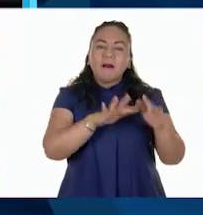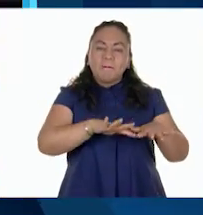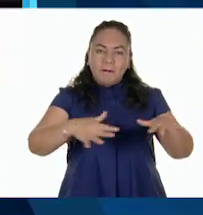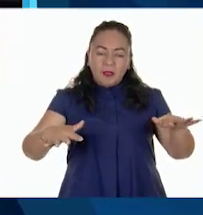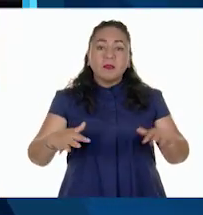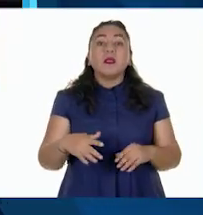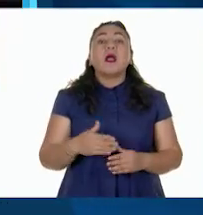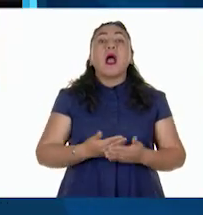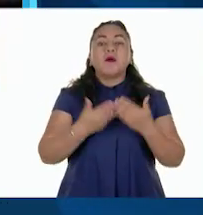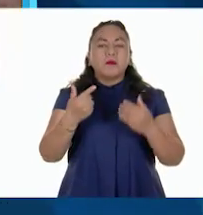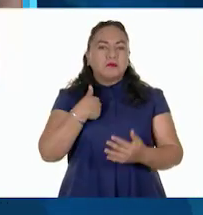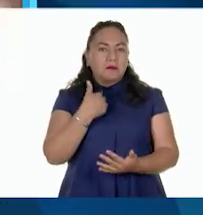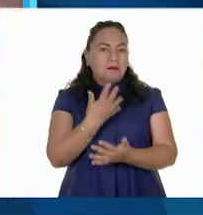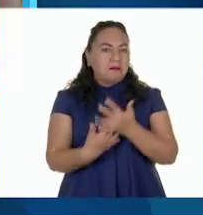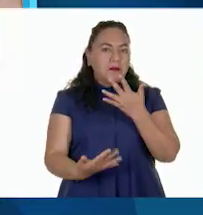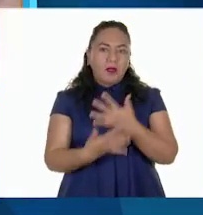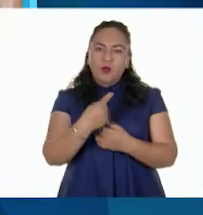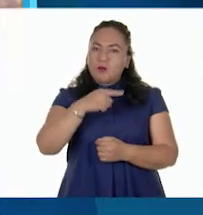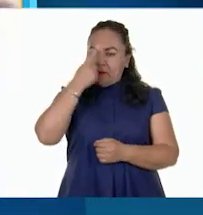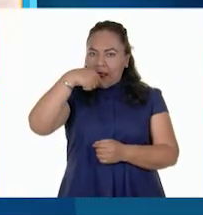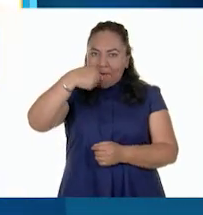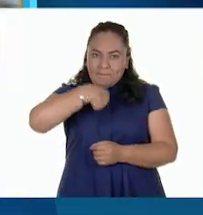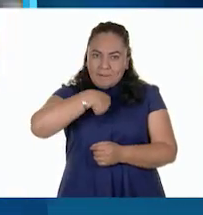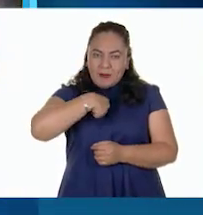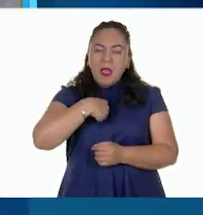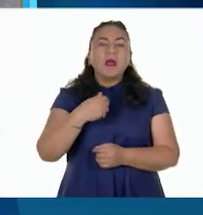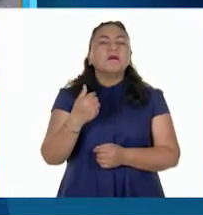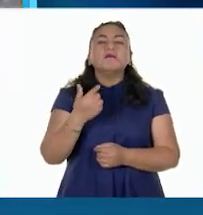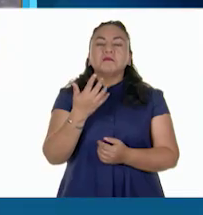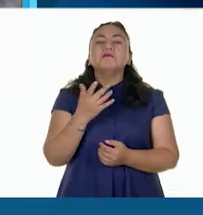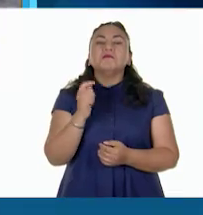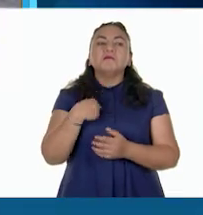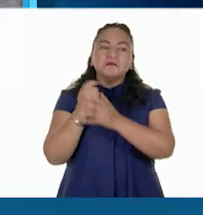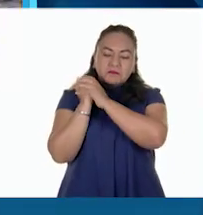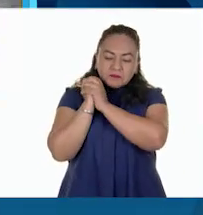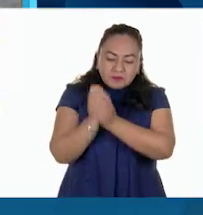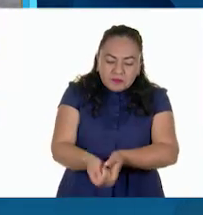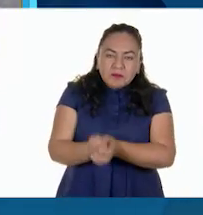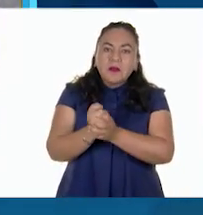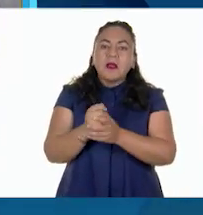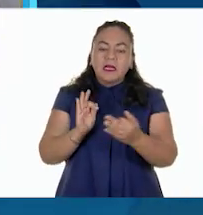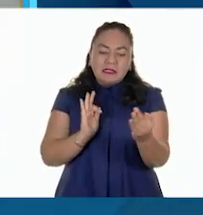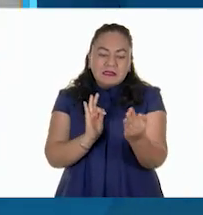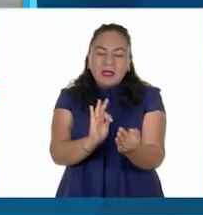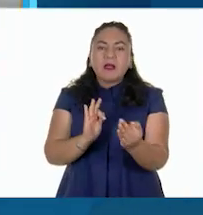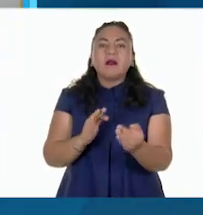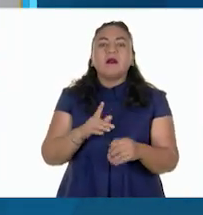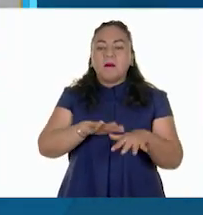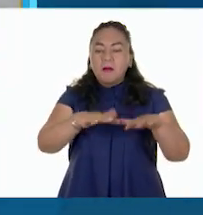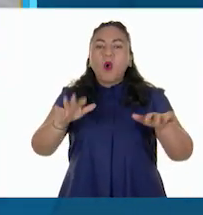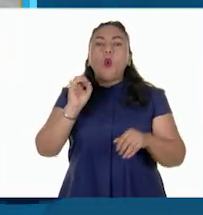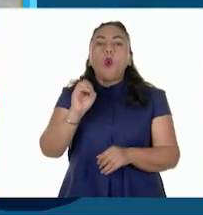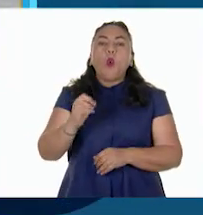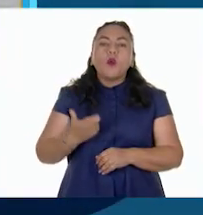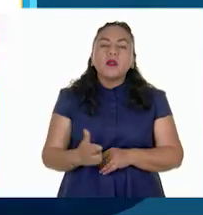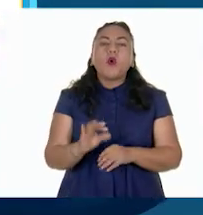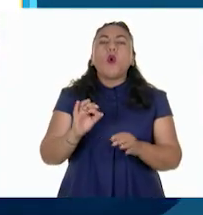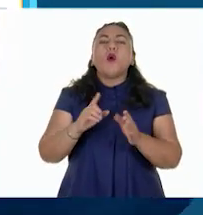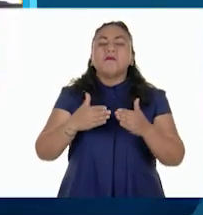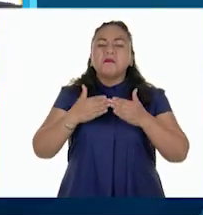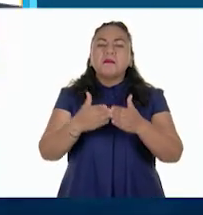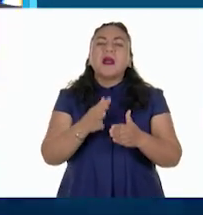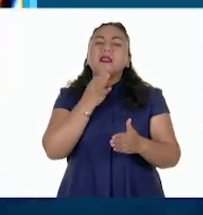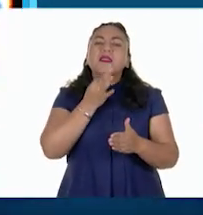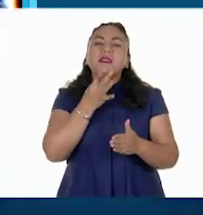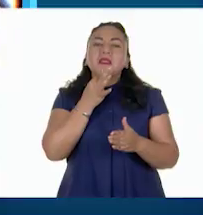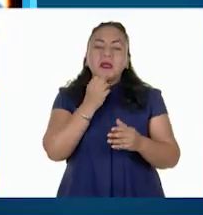La pesca de autoconsumo se lleva a cabo de manera manual, próxima a la costa o en los ríos, mediante lanchas o balsas. Como